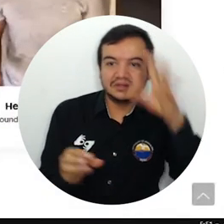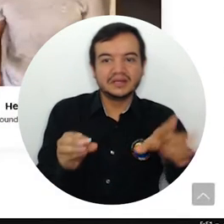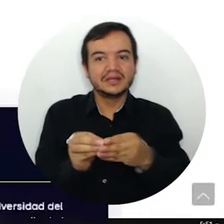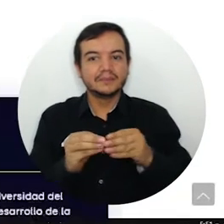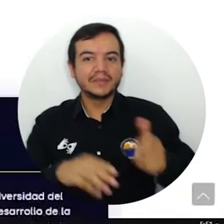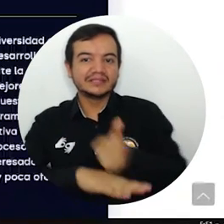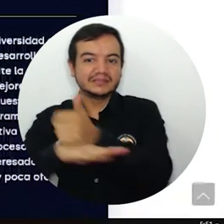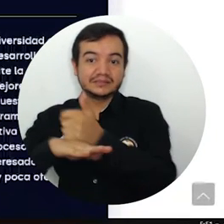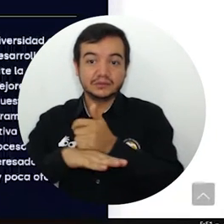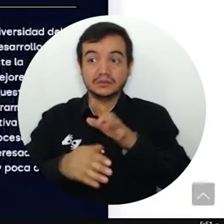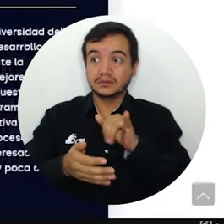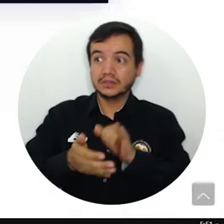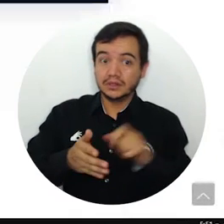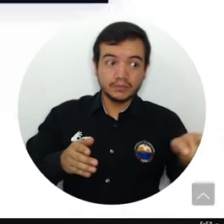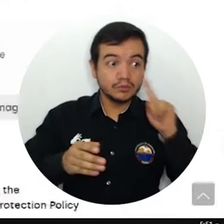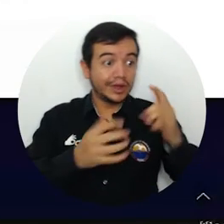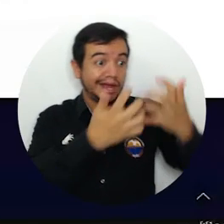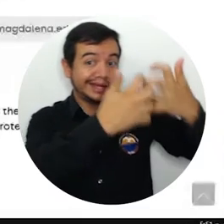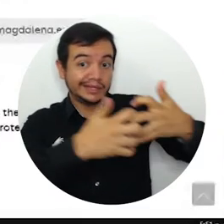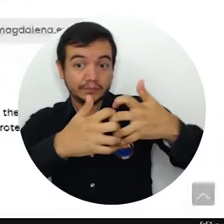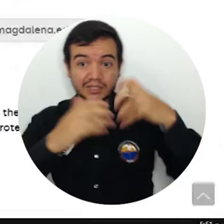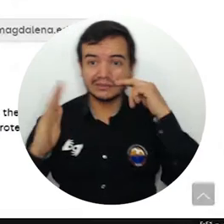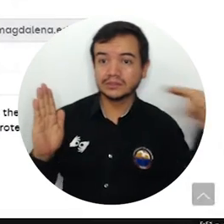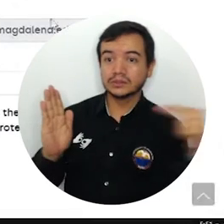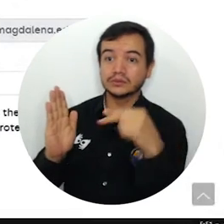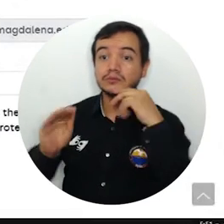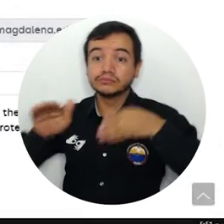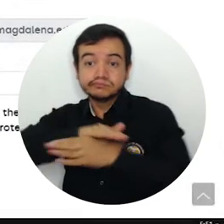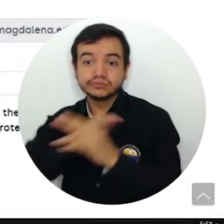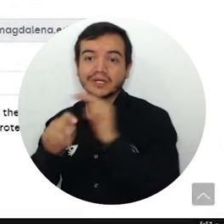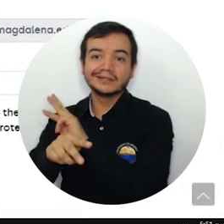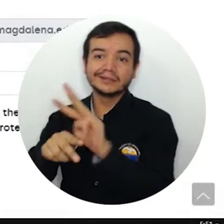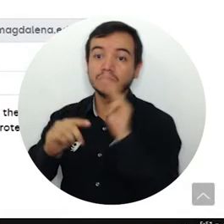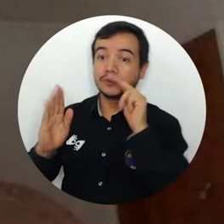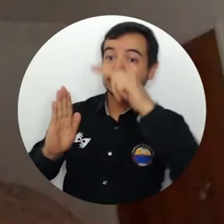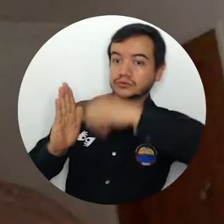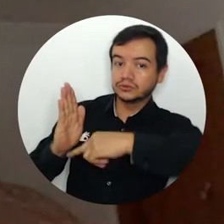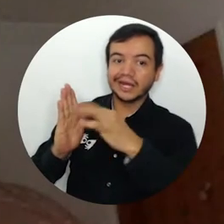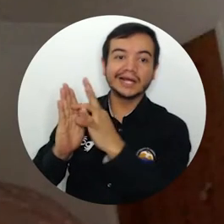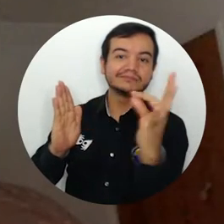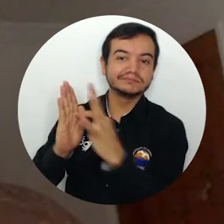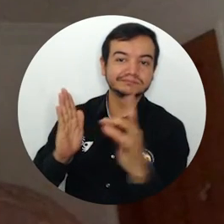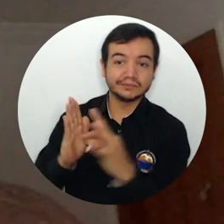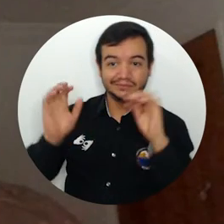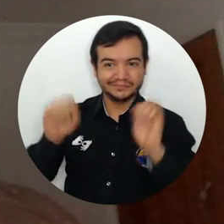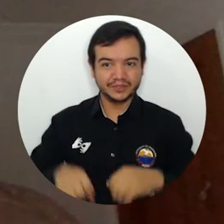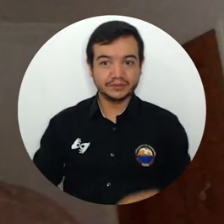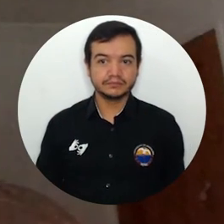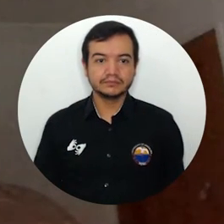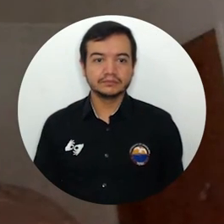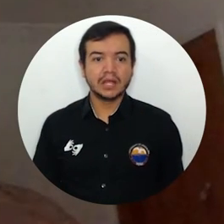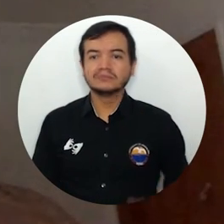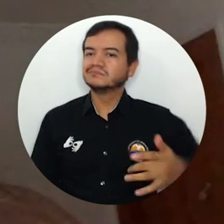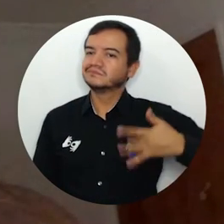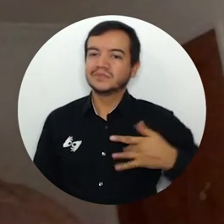plataforma les permitirá a los empresarios encontrar el talento humano que requieren con las habilidades idóneas. De verdad creo que la Universidad del